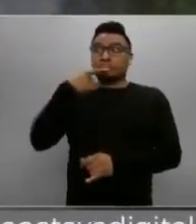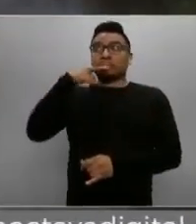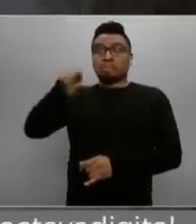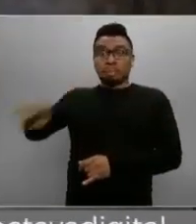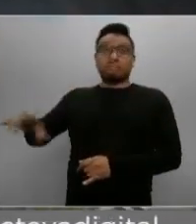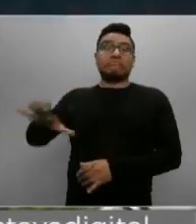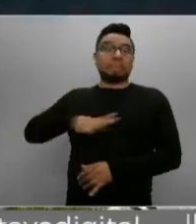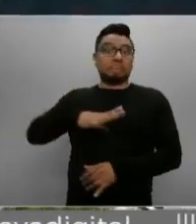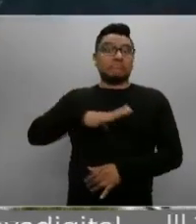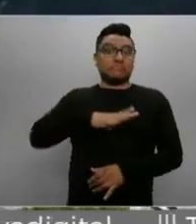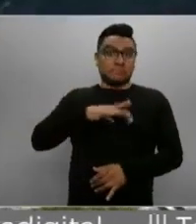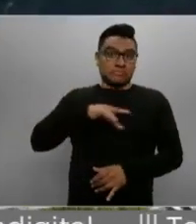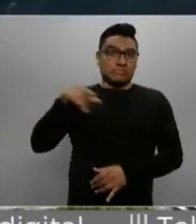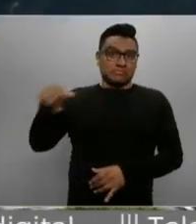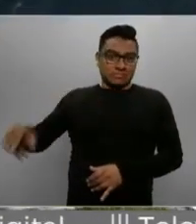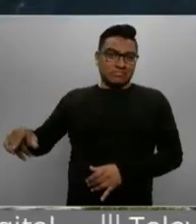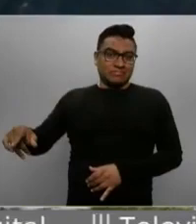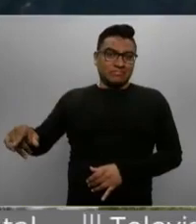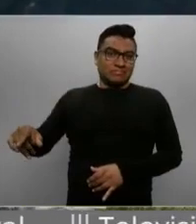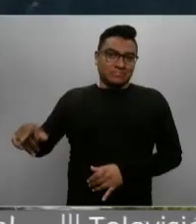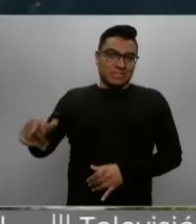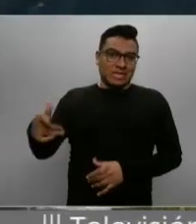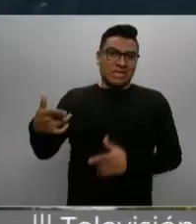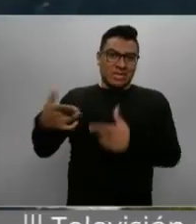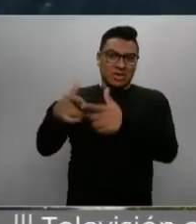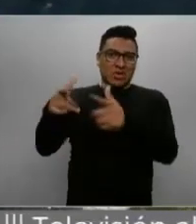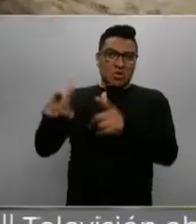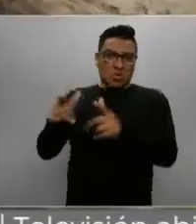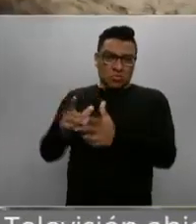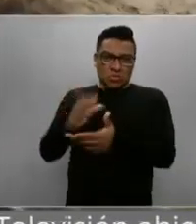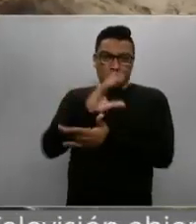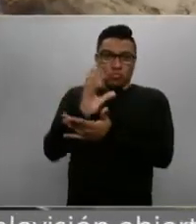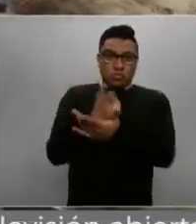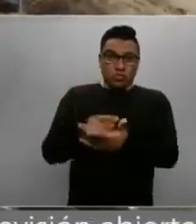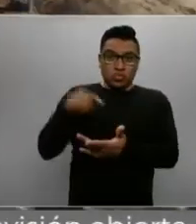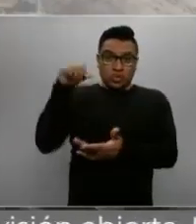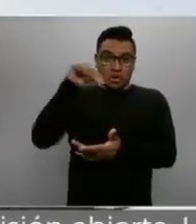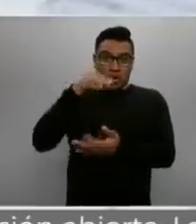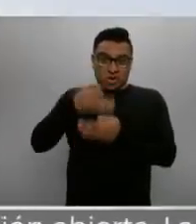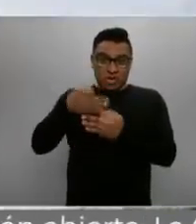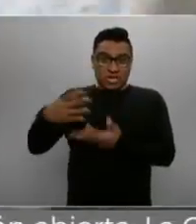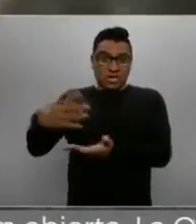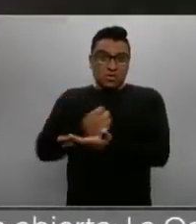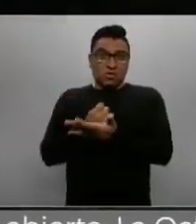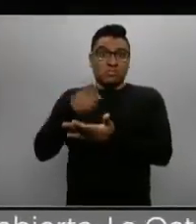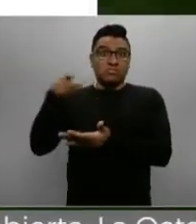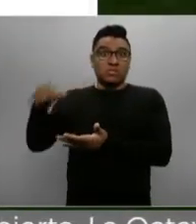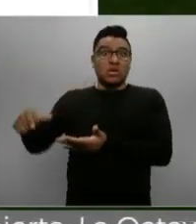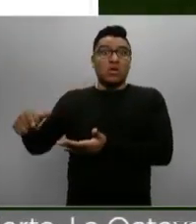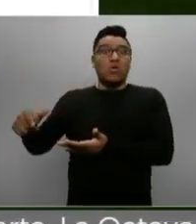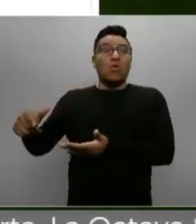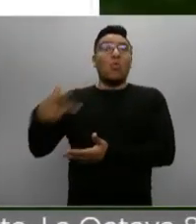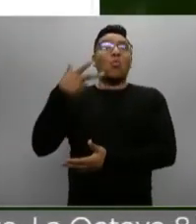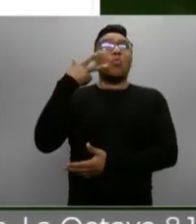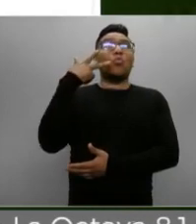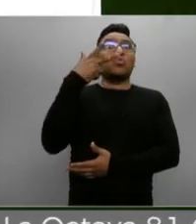Company, ganadora del contrato, fue inhabilitada ocho años por el banco